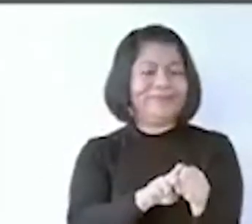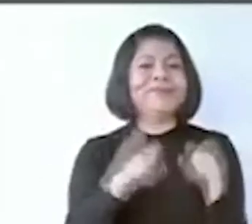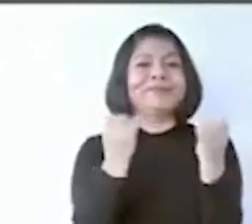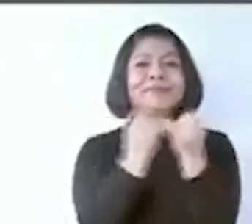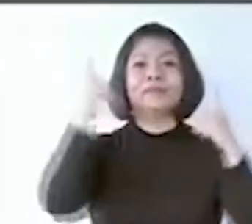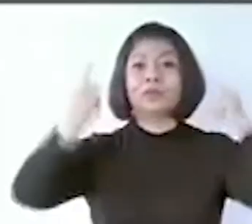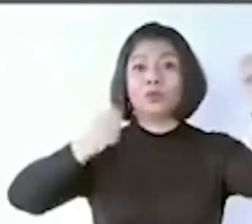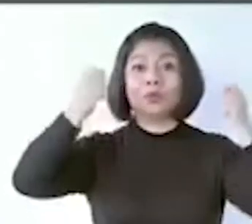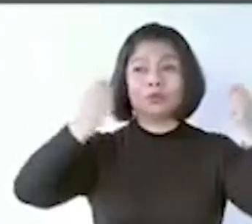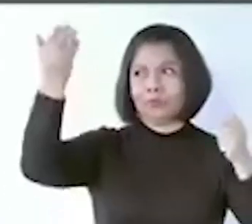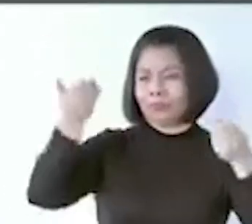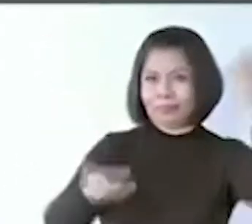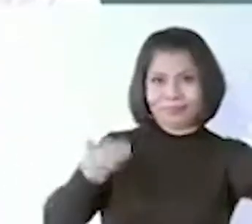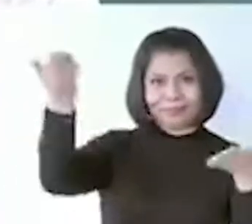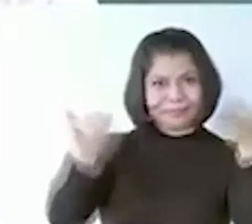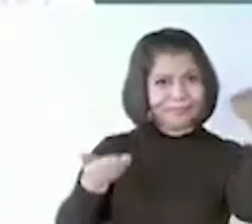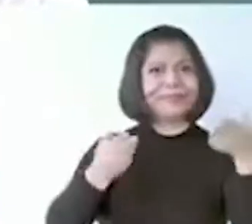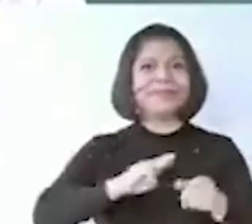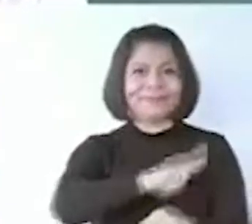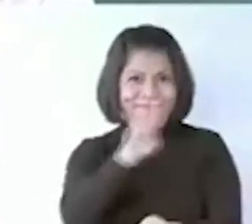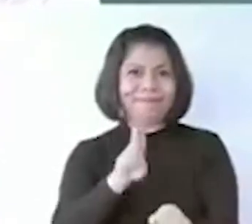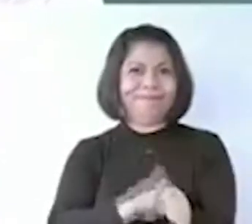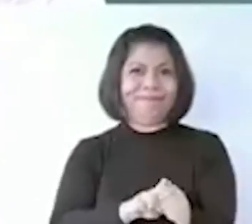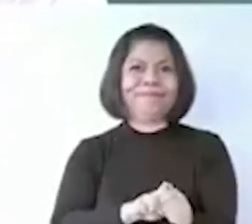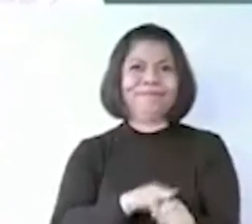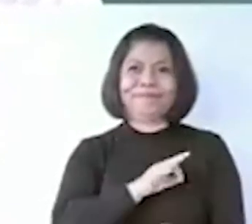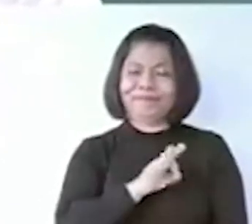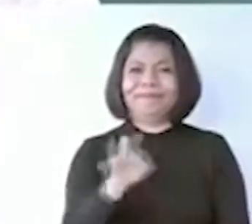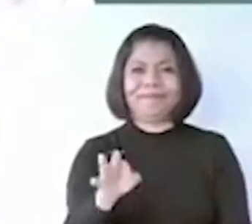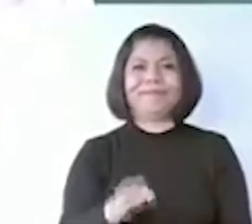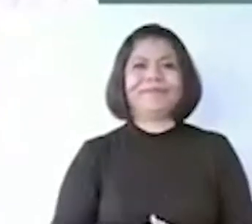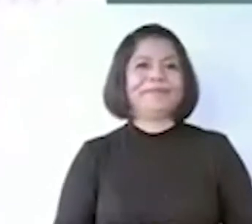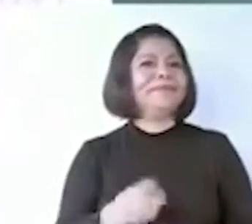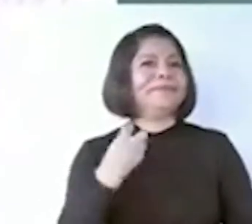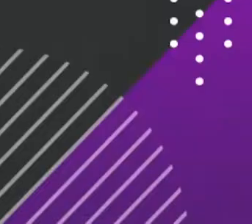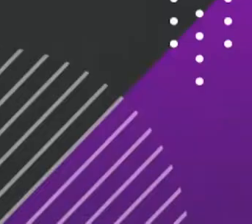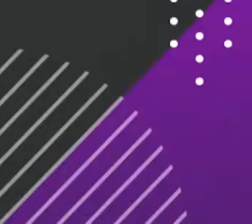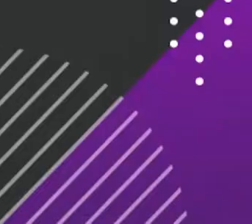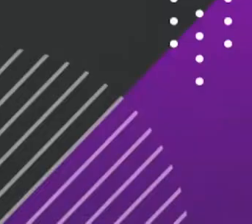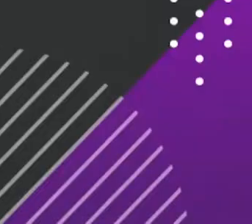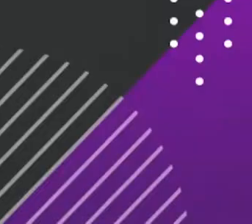turística. para Quintana Roo. Ese es mi pronóstico.